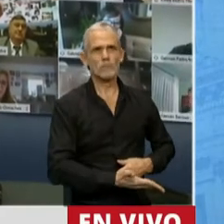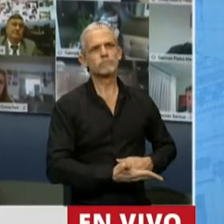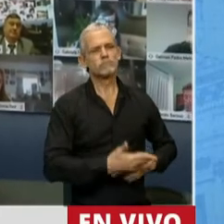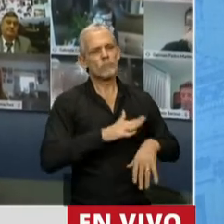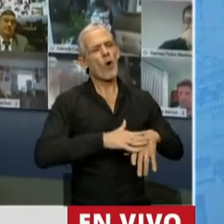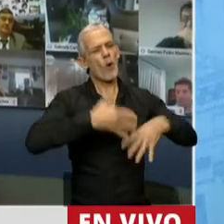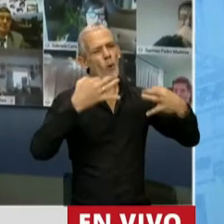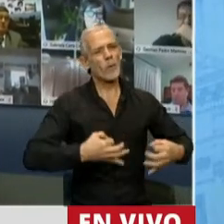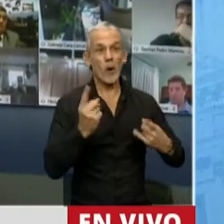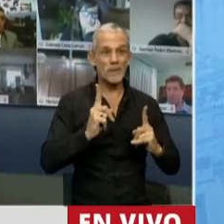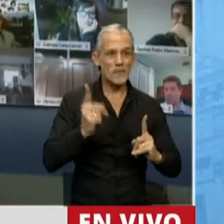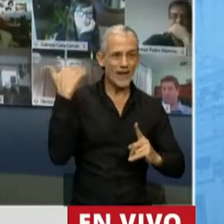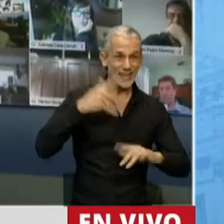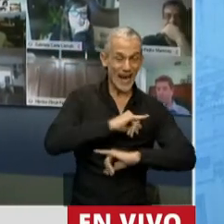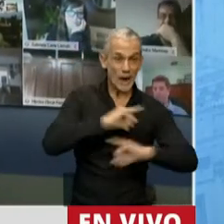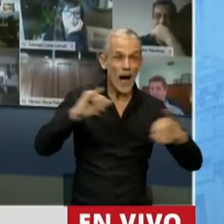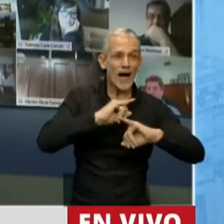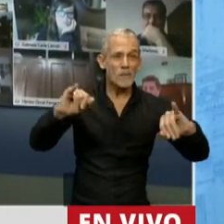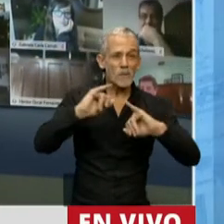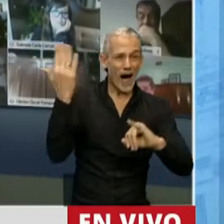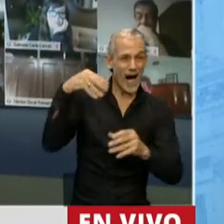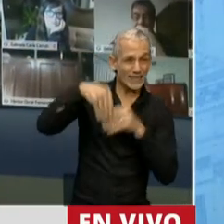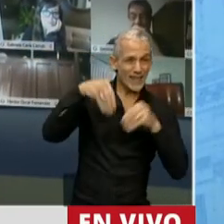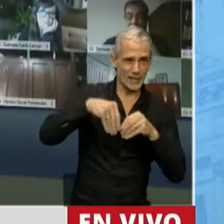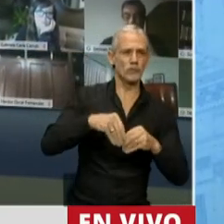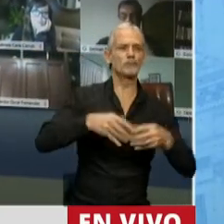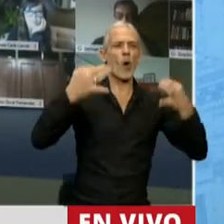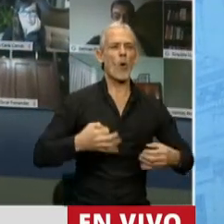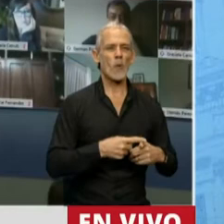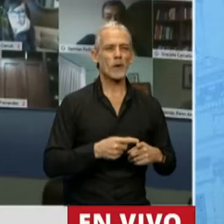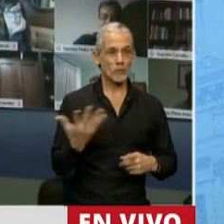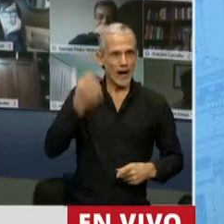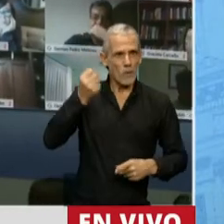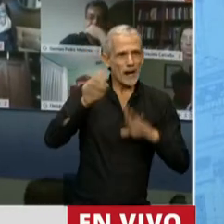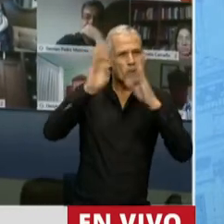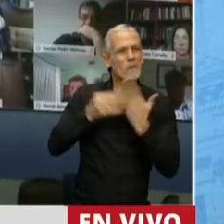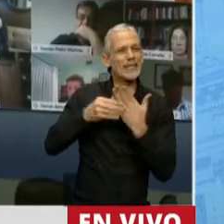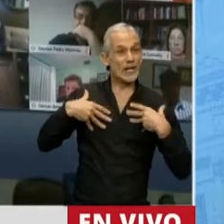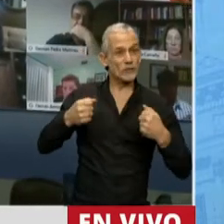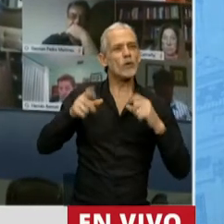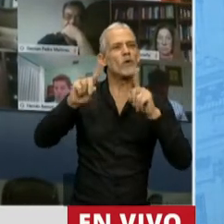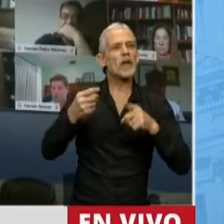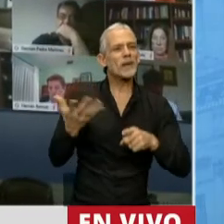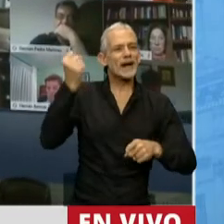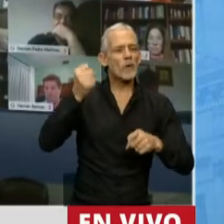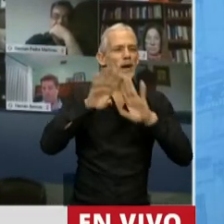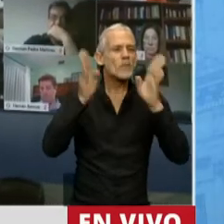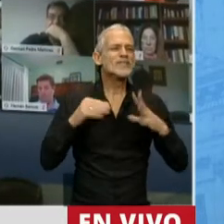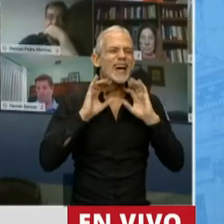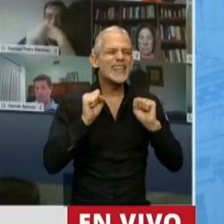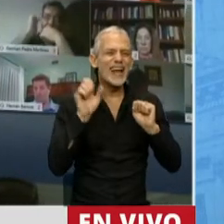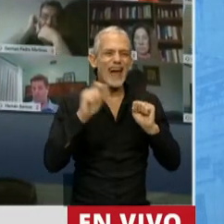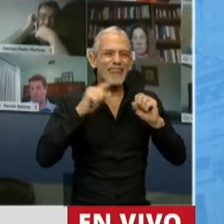de sus compromisos de campaña porque así como recuperamos el Ministerio de Salud también recuperamos la Secretaría de